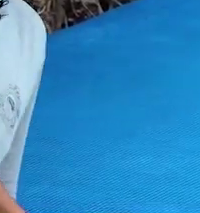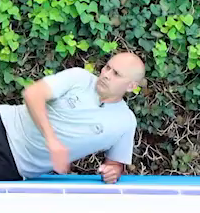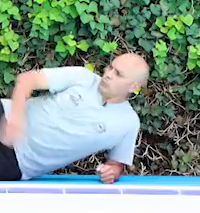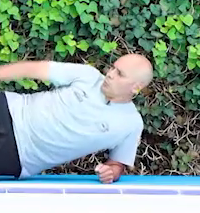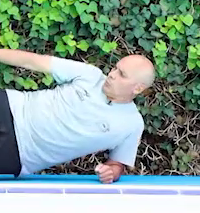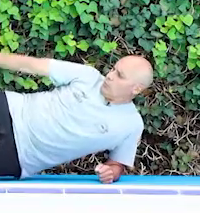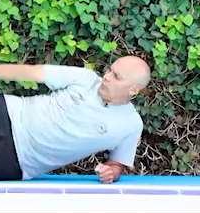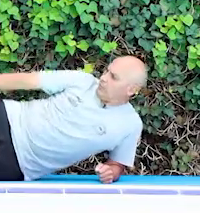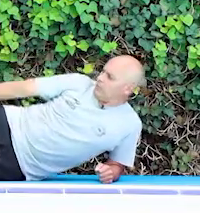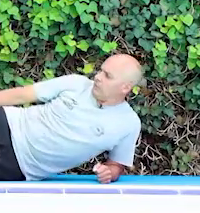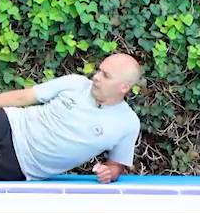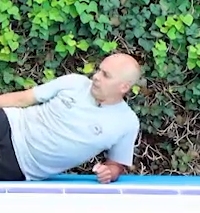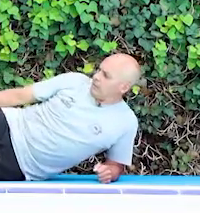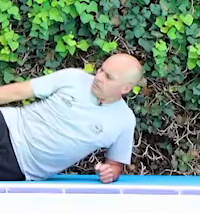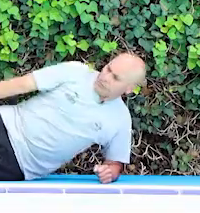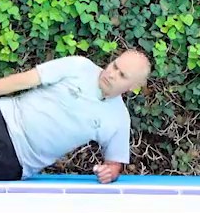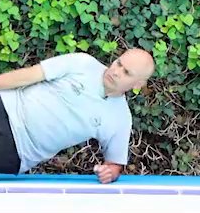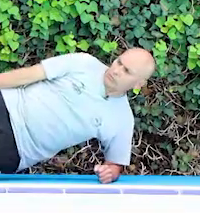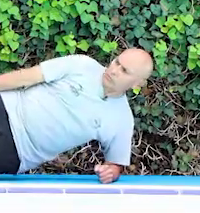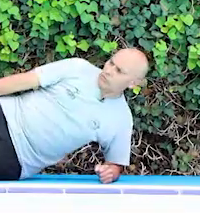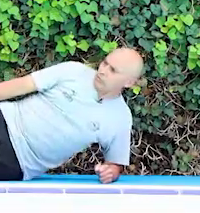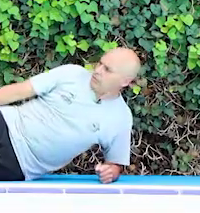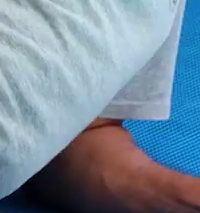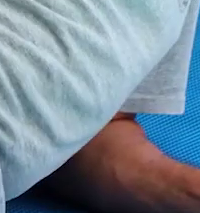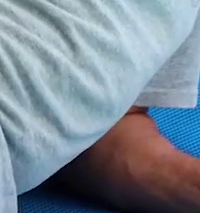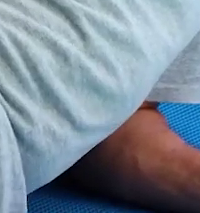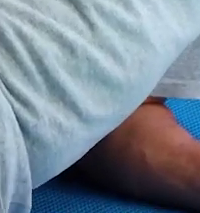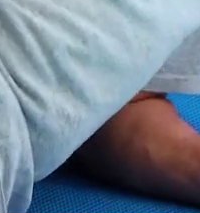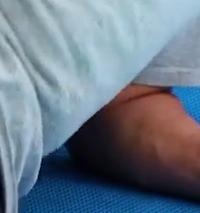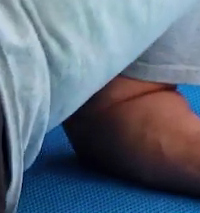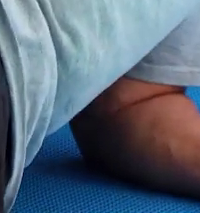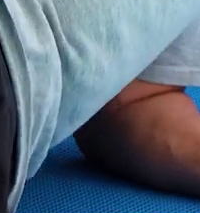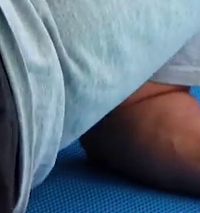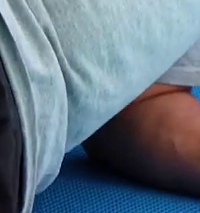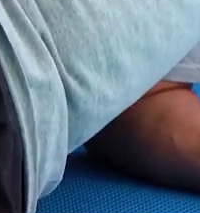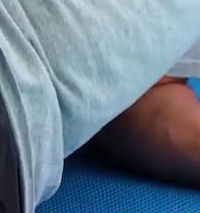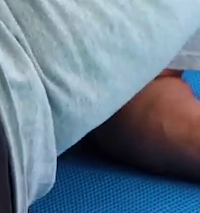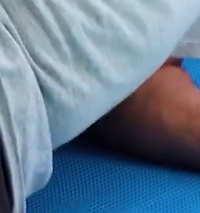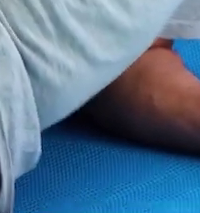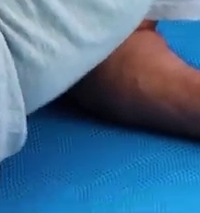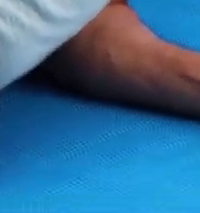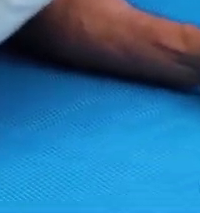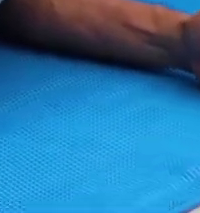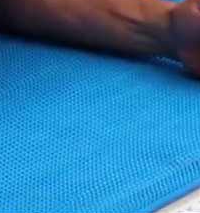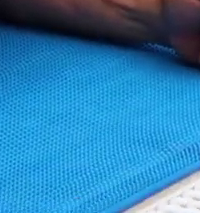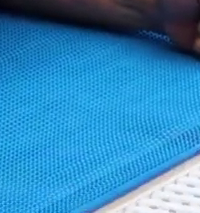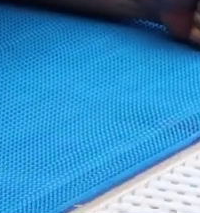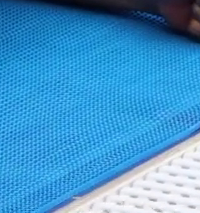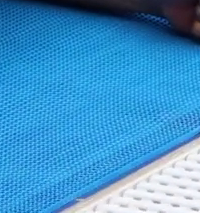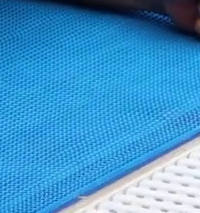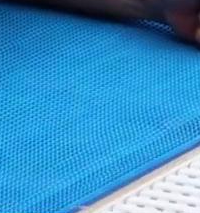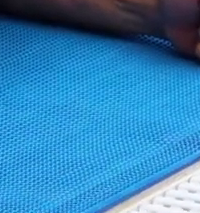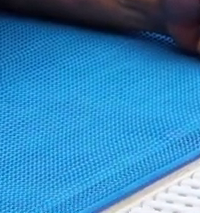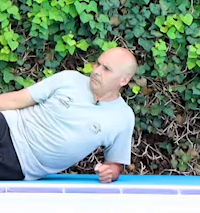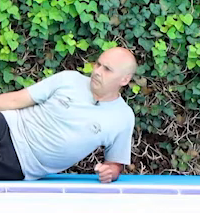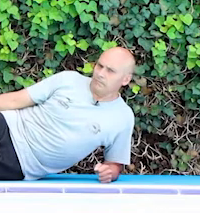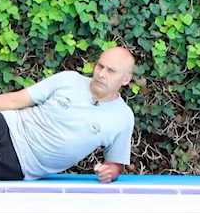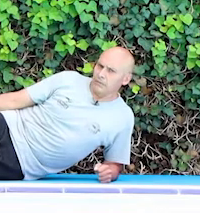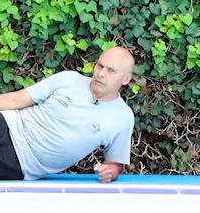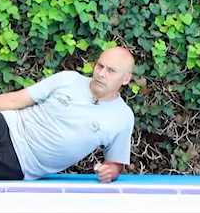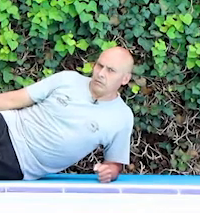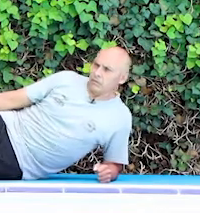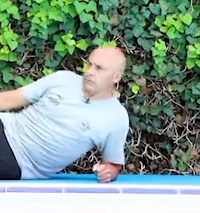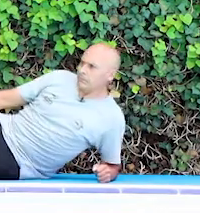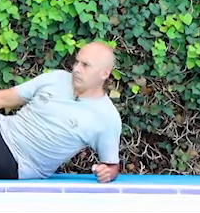cadera. Uno. Dos. ¿Sí? Tu mano que esté aquí en tu pierna, Jair.